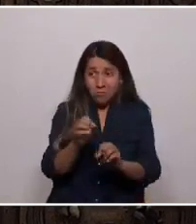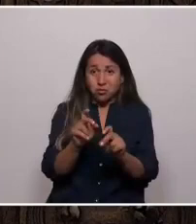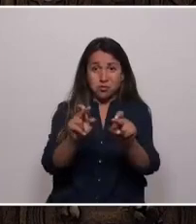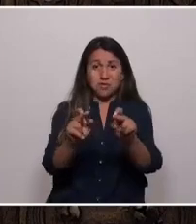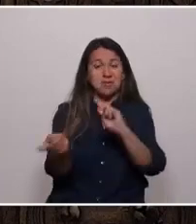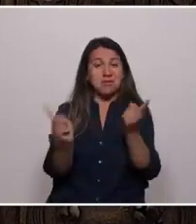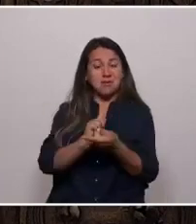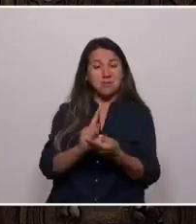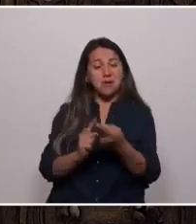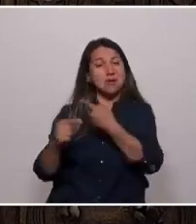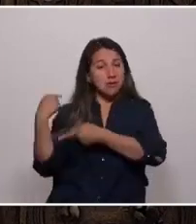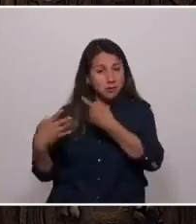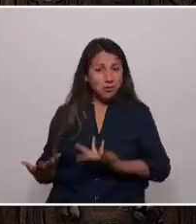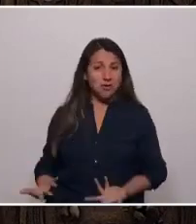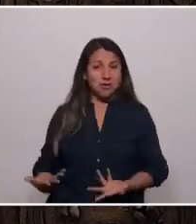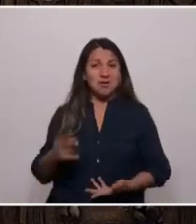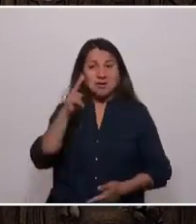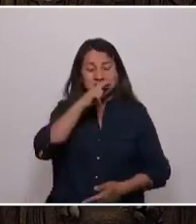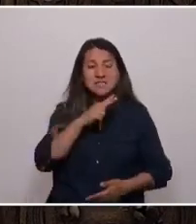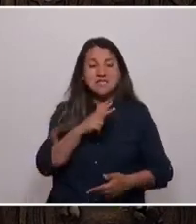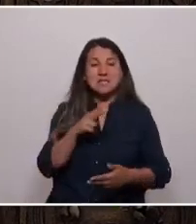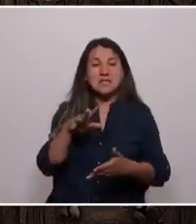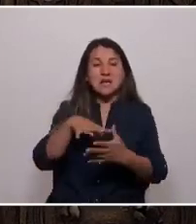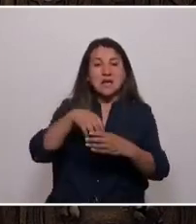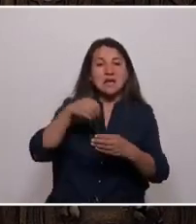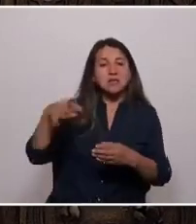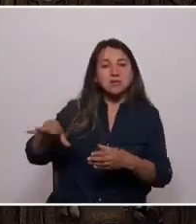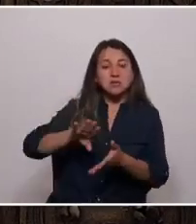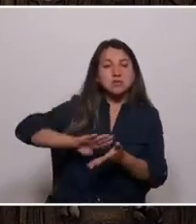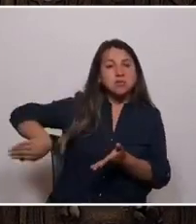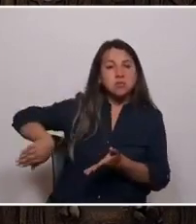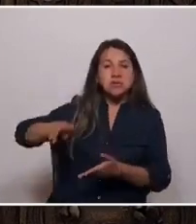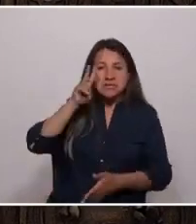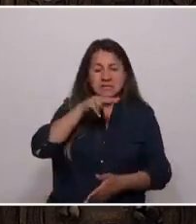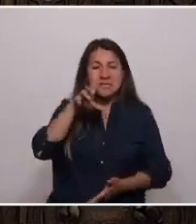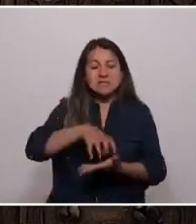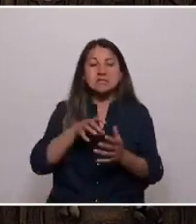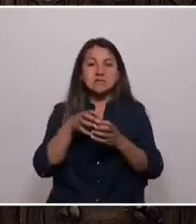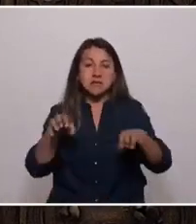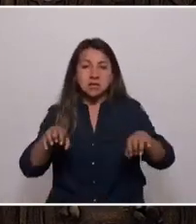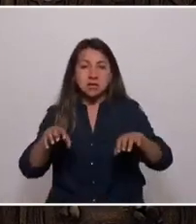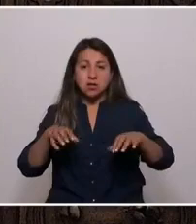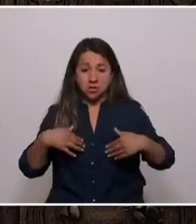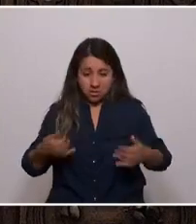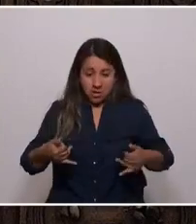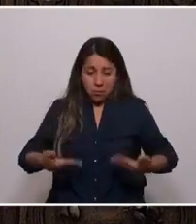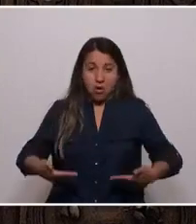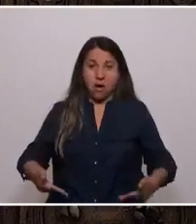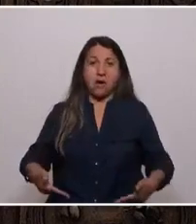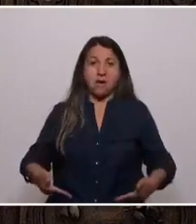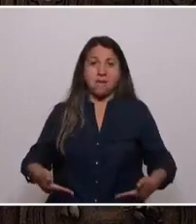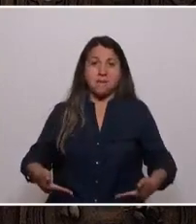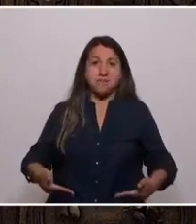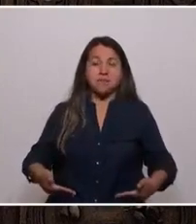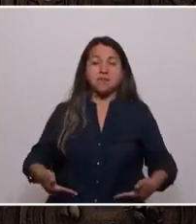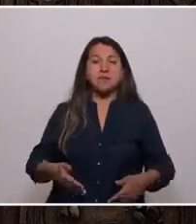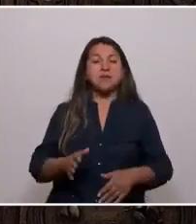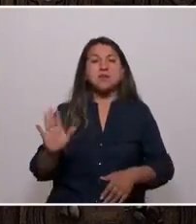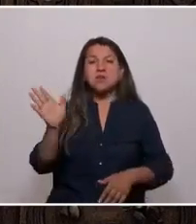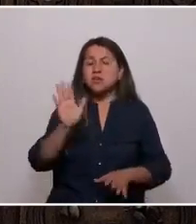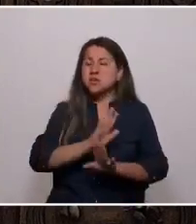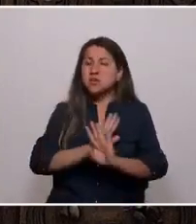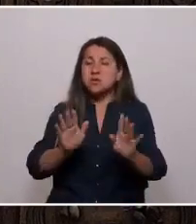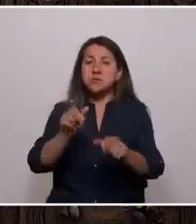cambiar la historia sin exclusiones, sin centralismo. Hoy estamos acá para que no exista ningún chilote